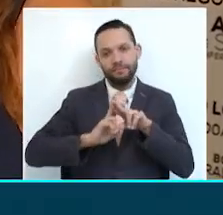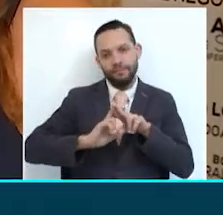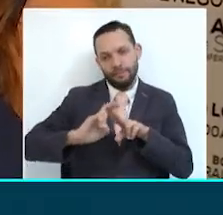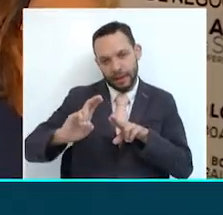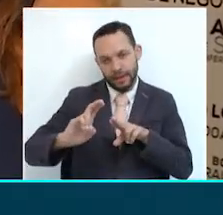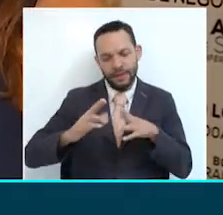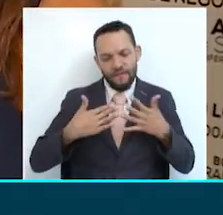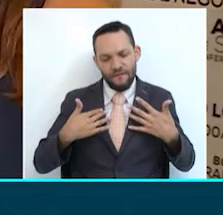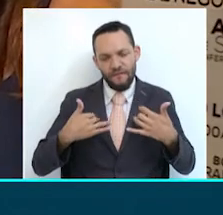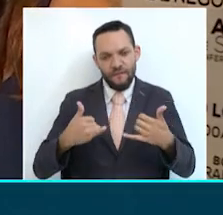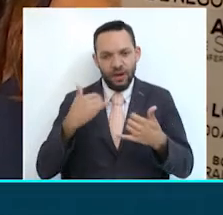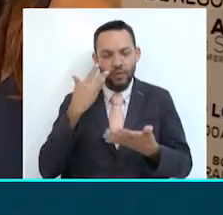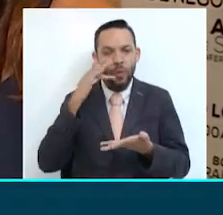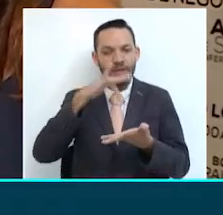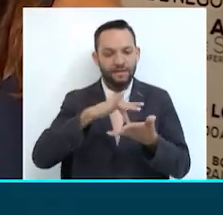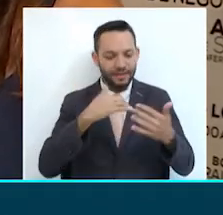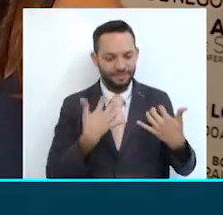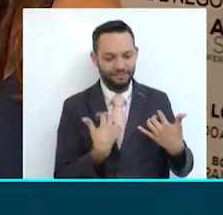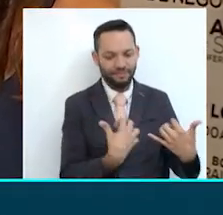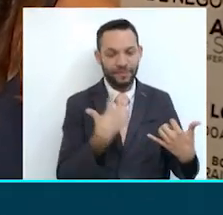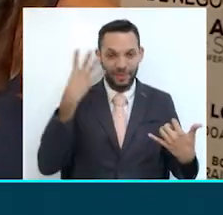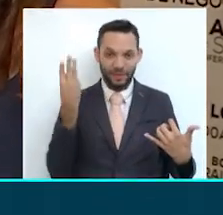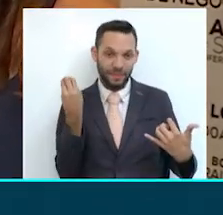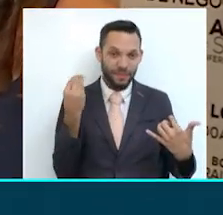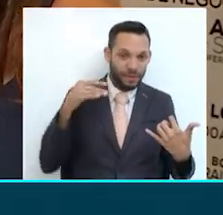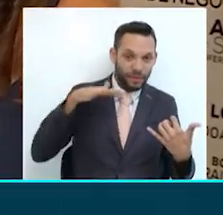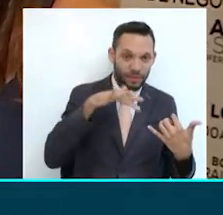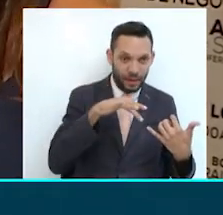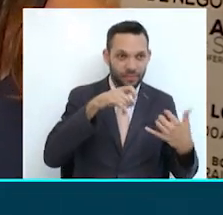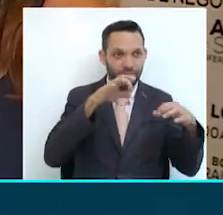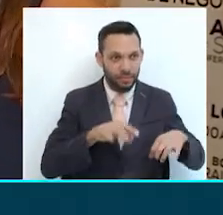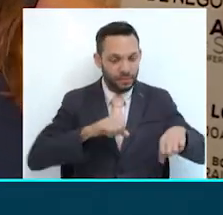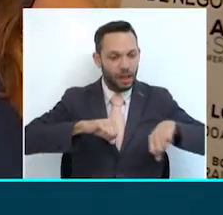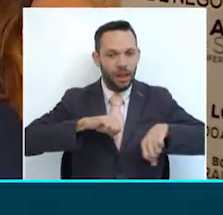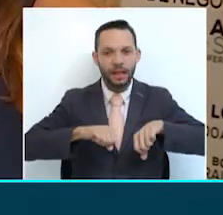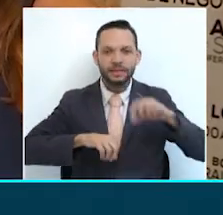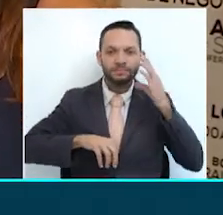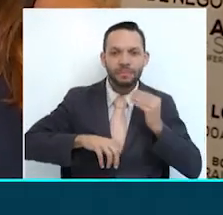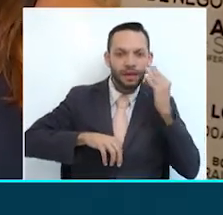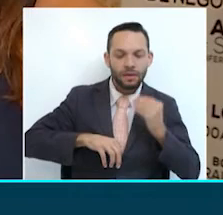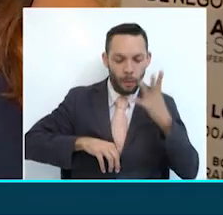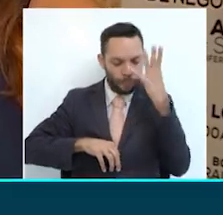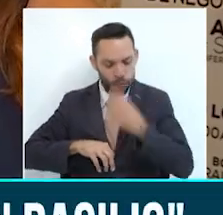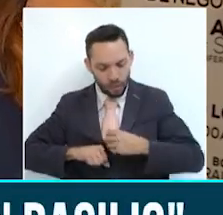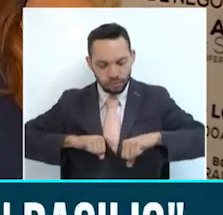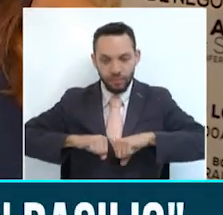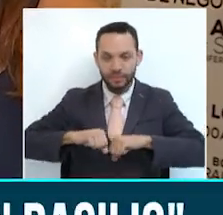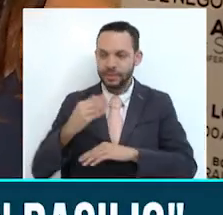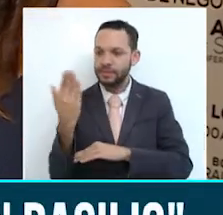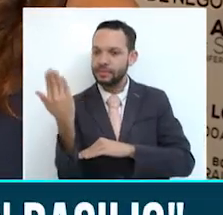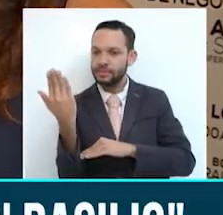volver aquí a los fundadores. Y la experiencia fue maravillosa. Esta es una película que casi tiene